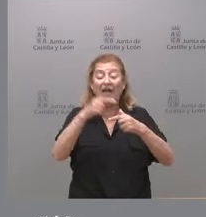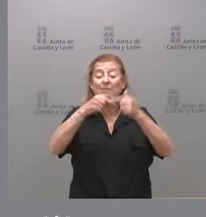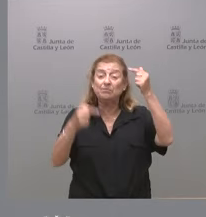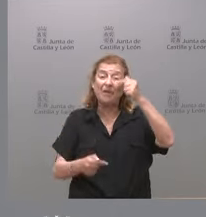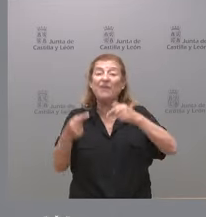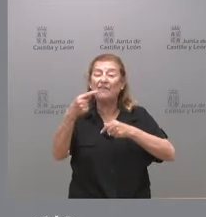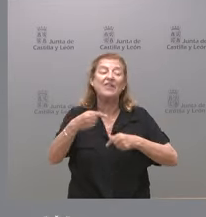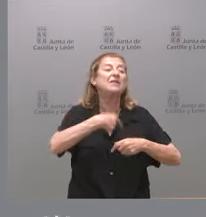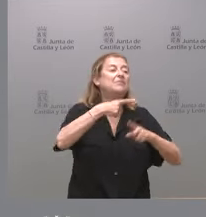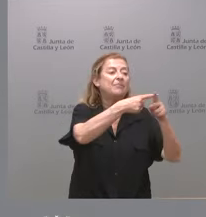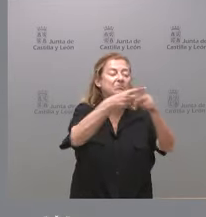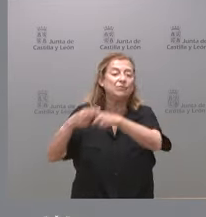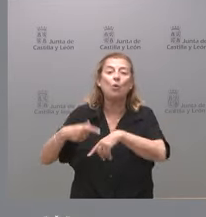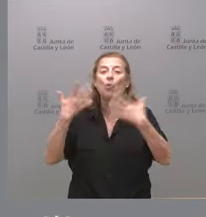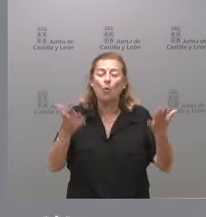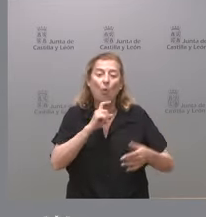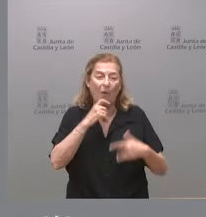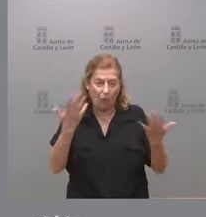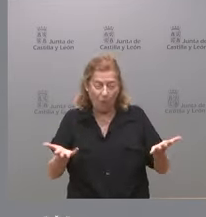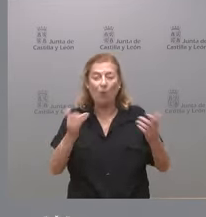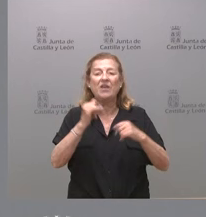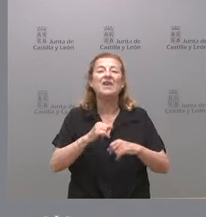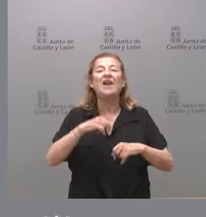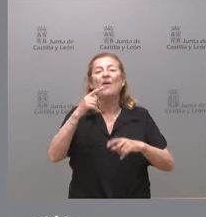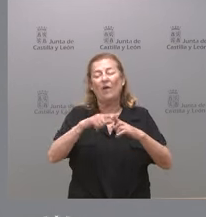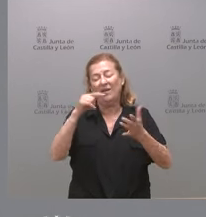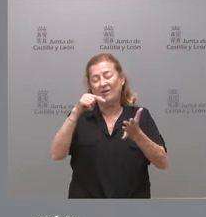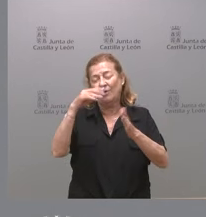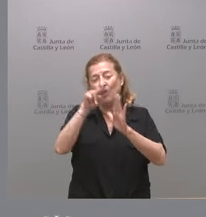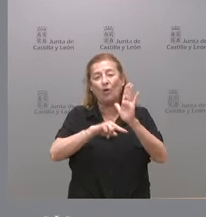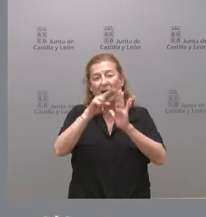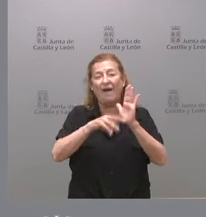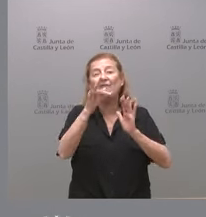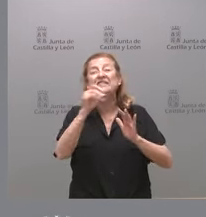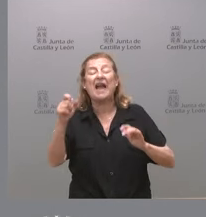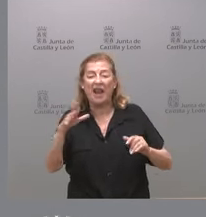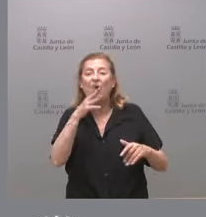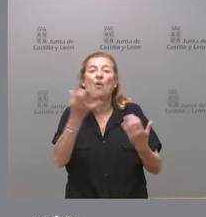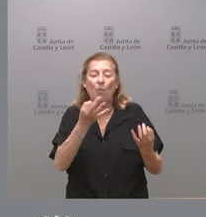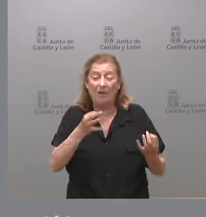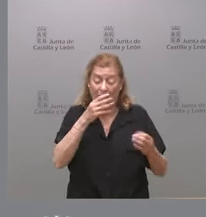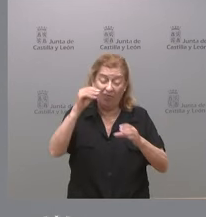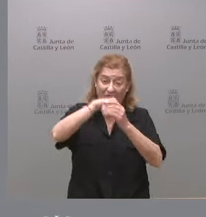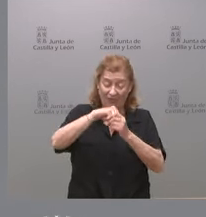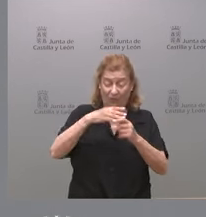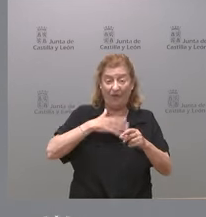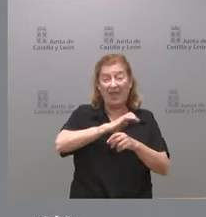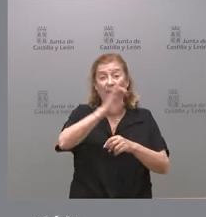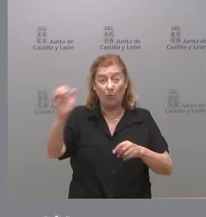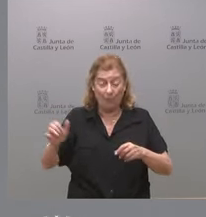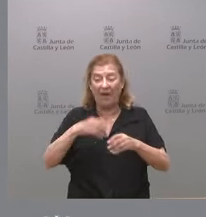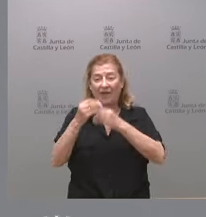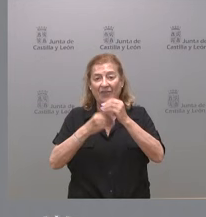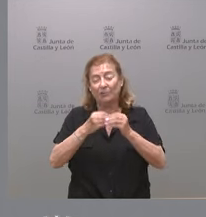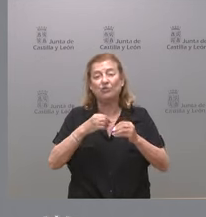entre administraciones públicas y cómo es la aplicación de las reglas fiscales ahora que también dentro de la Unión Europea caminamos hasta el escenario de la aplicación de las reglas